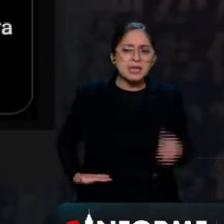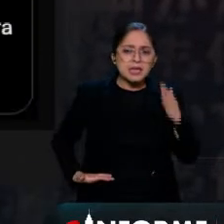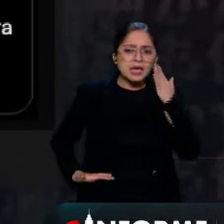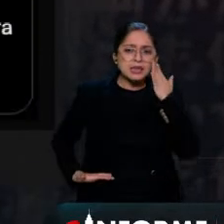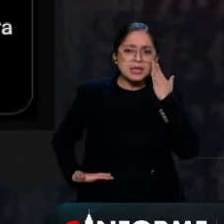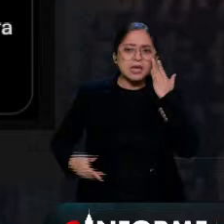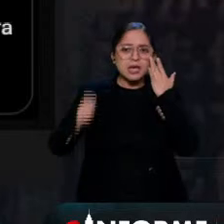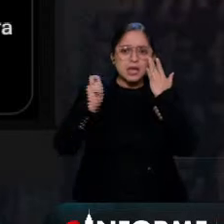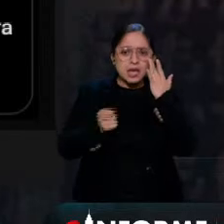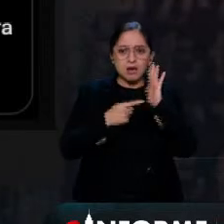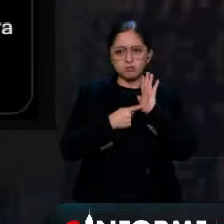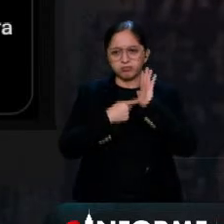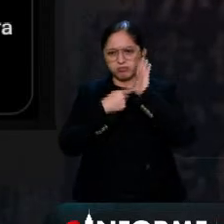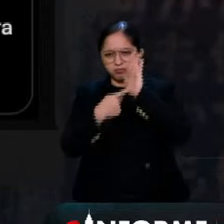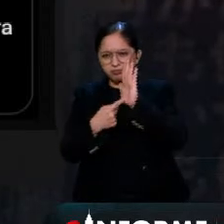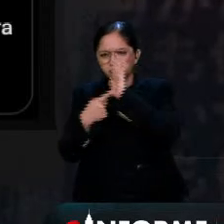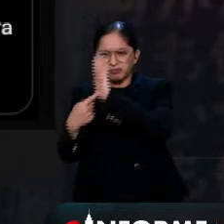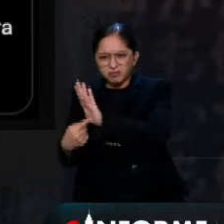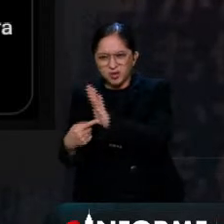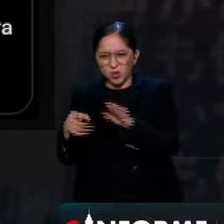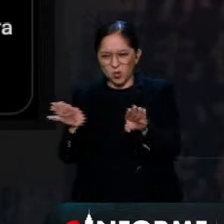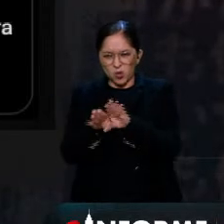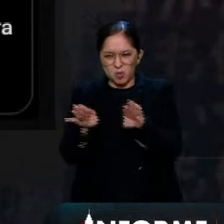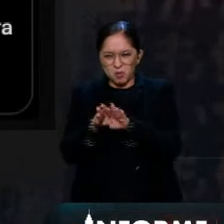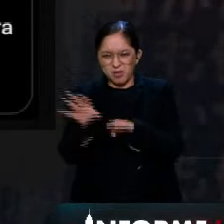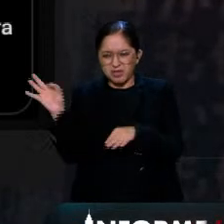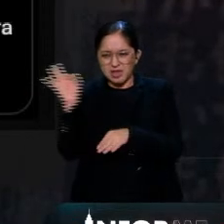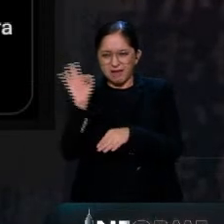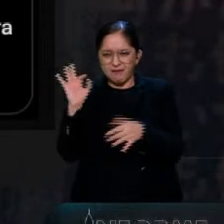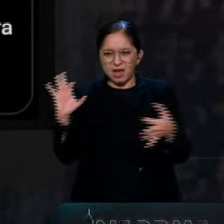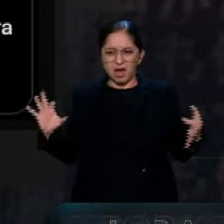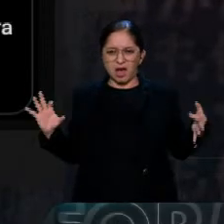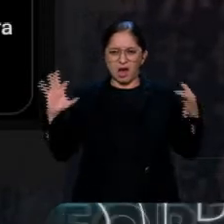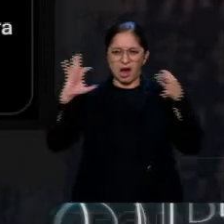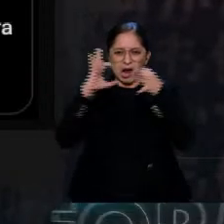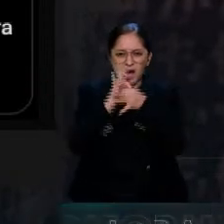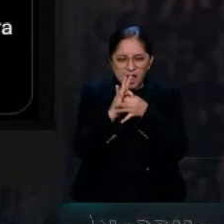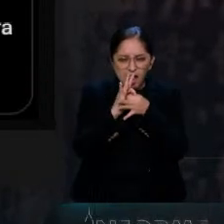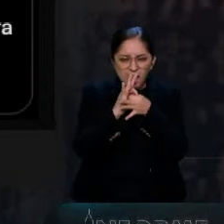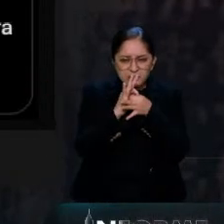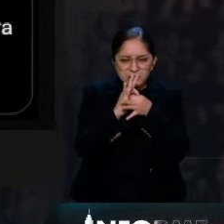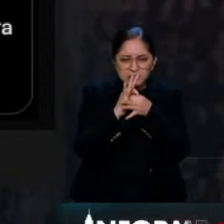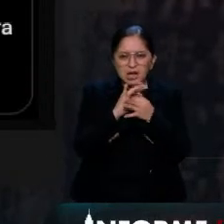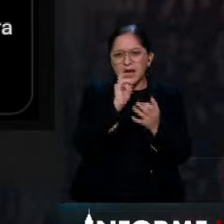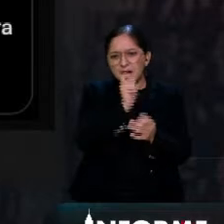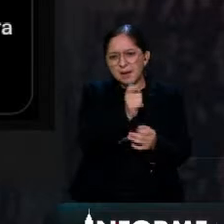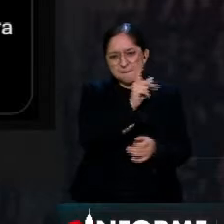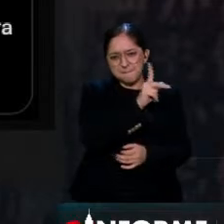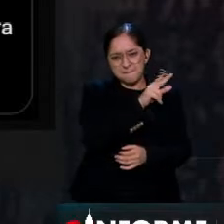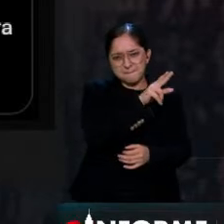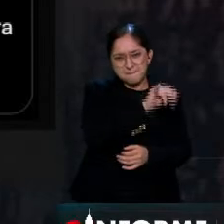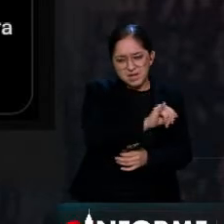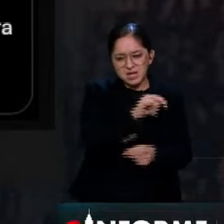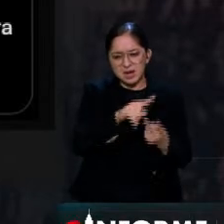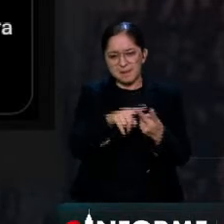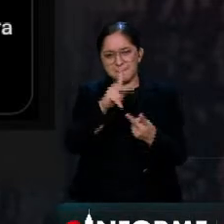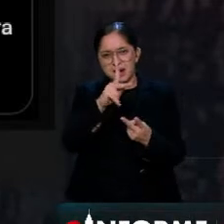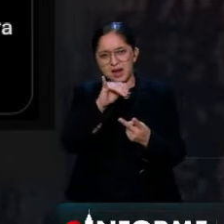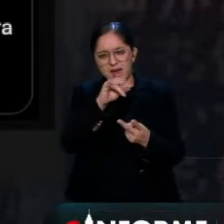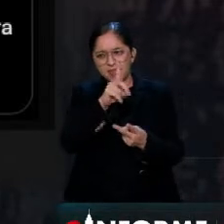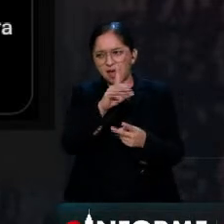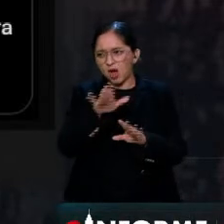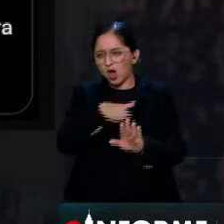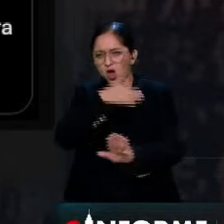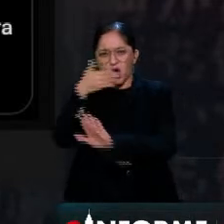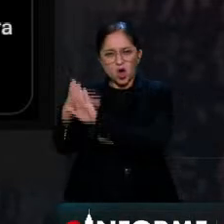este destape frente a la posible alianza que se puede formar con el PRI y el PRD para contender por la gobernatura